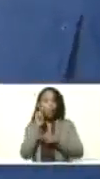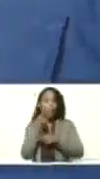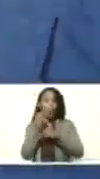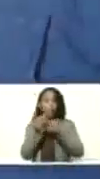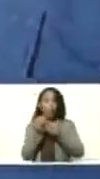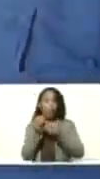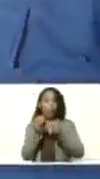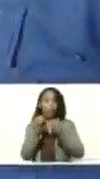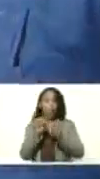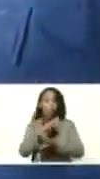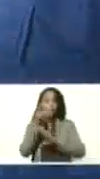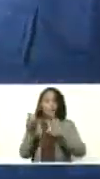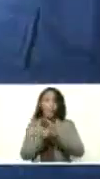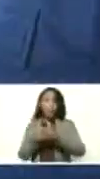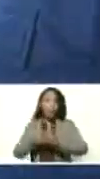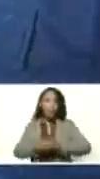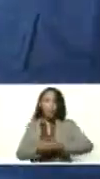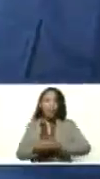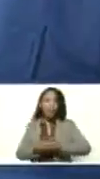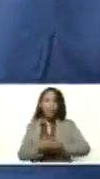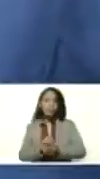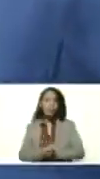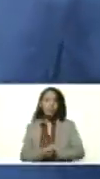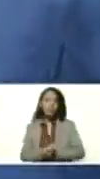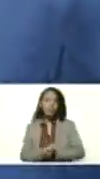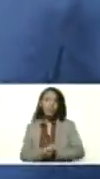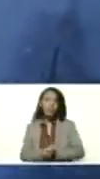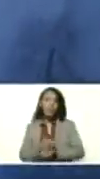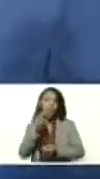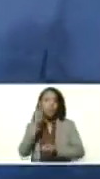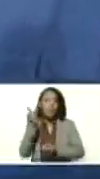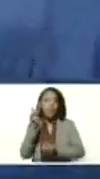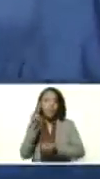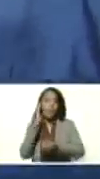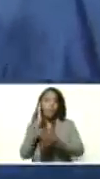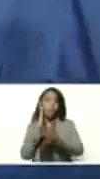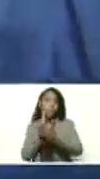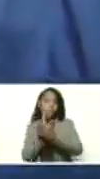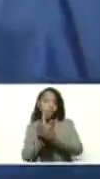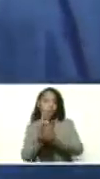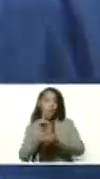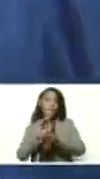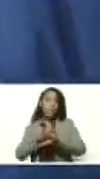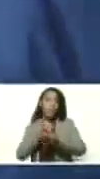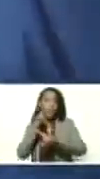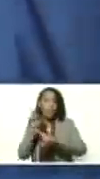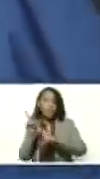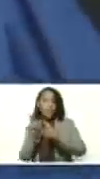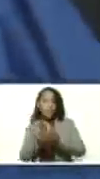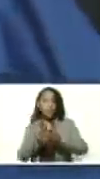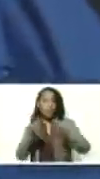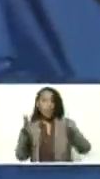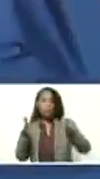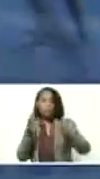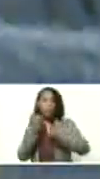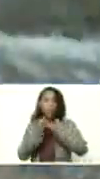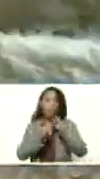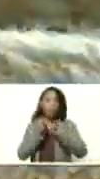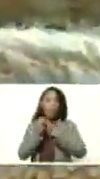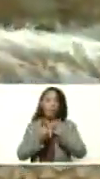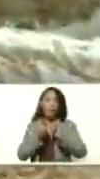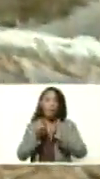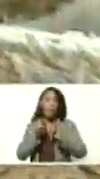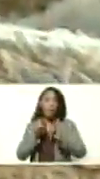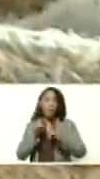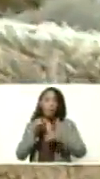el feto completamente. Ahora veis una parte, ¿no? Sí, vemos una parte y si para verificar si está saludable, uno